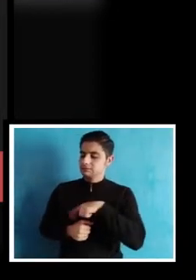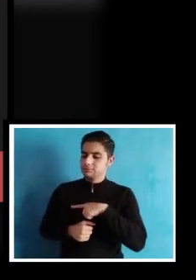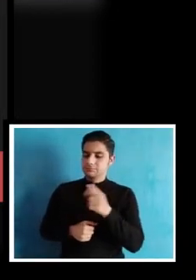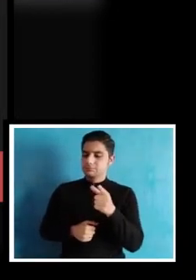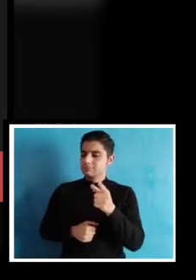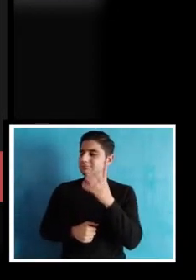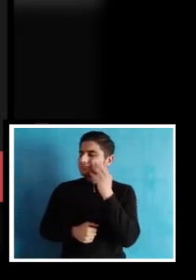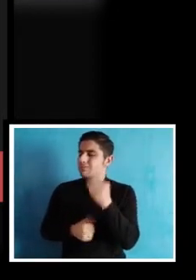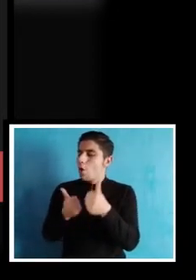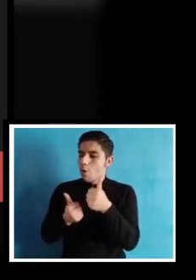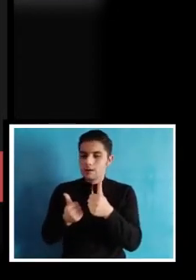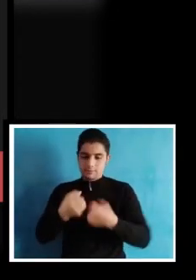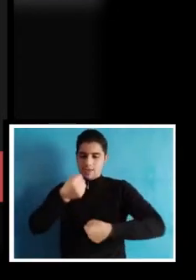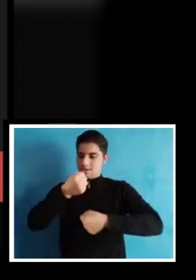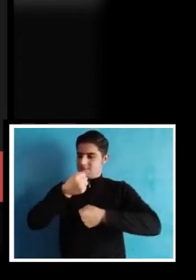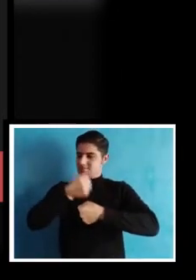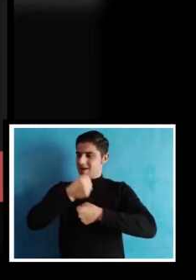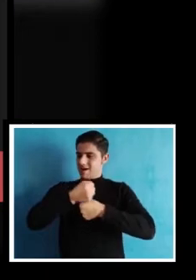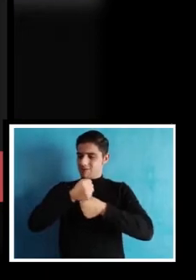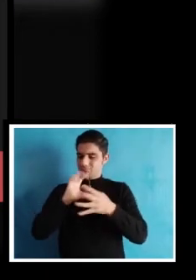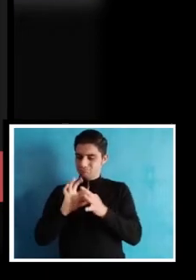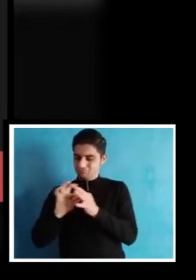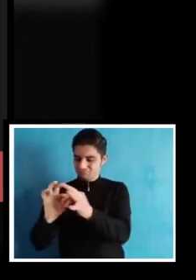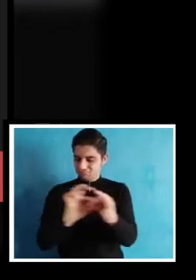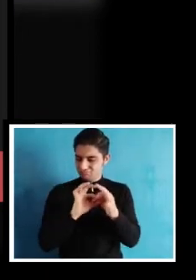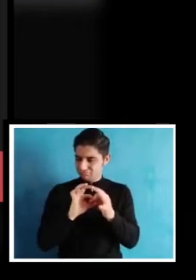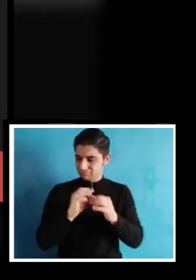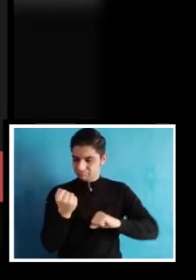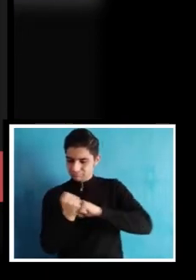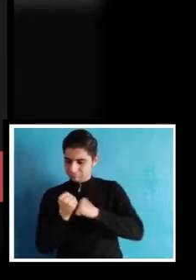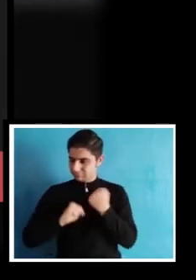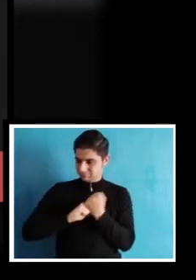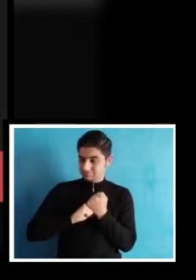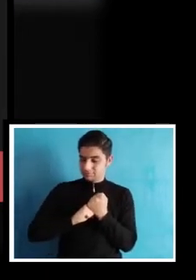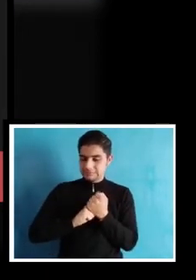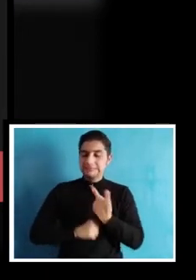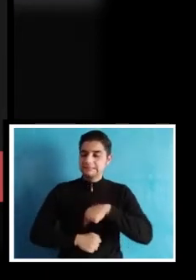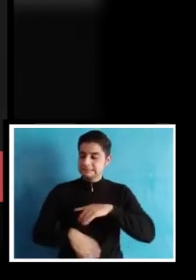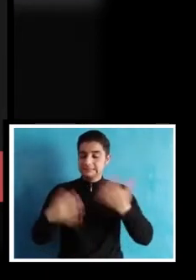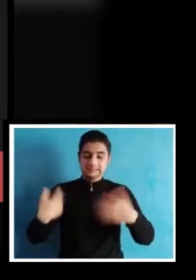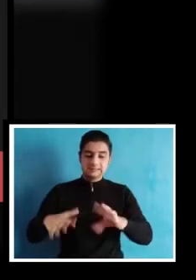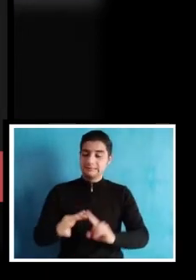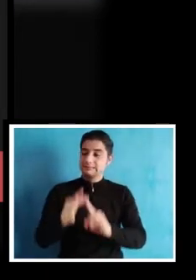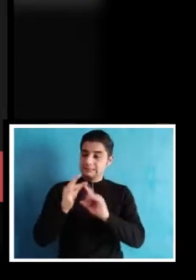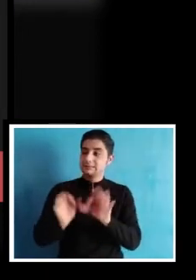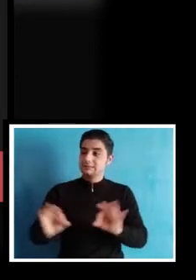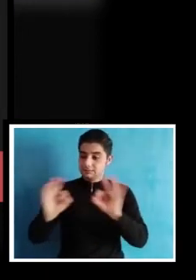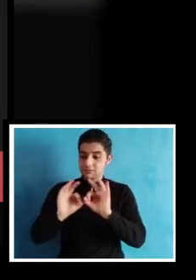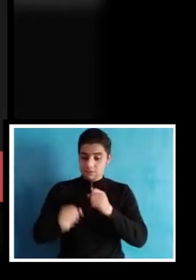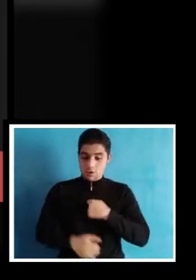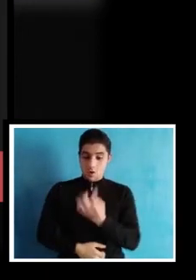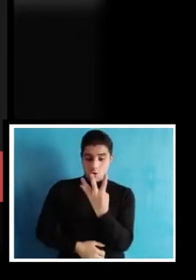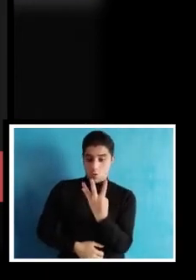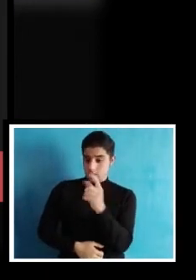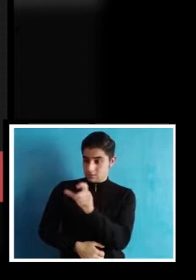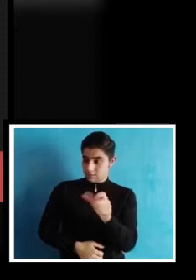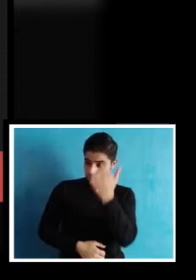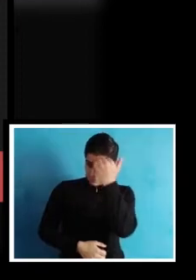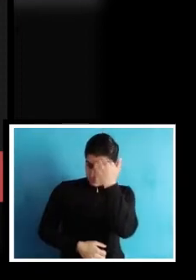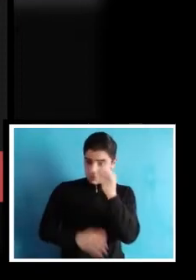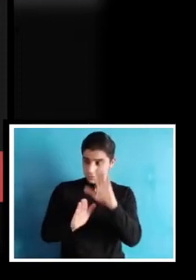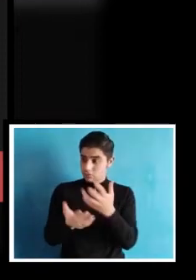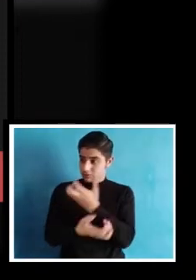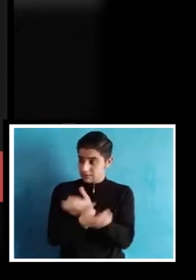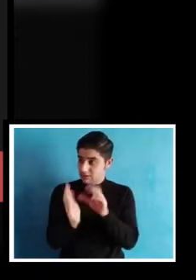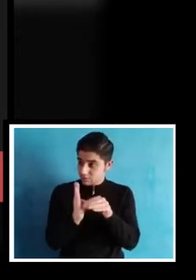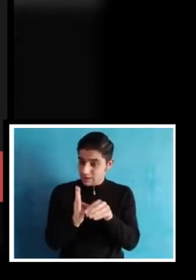este trabajo en equipo. Valoramos profundamente el trabajo que venimos realizando los cuatro integrantes del